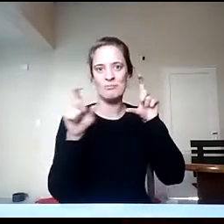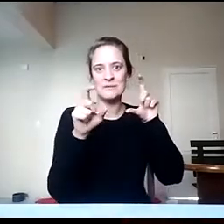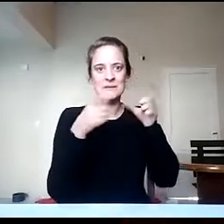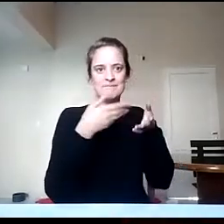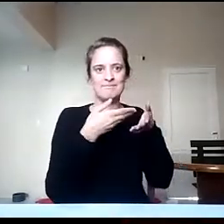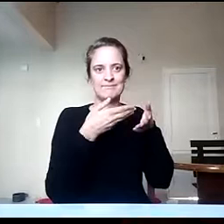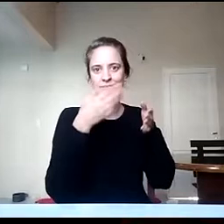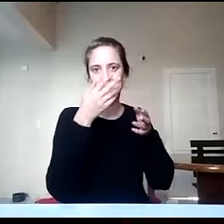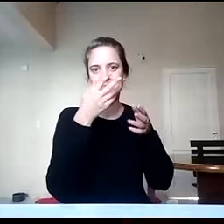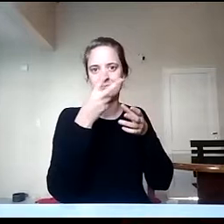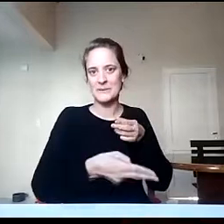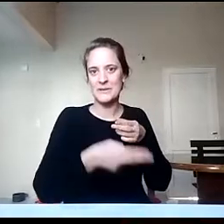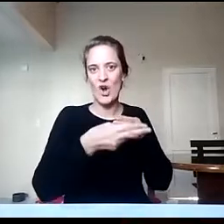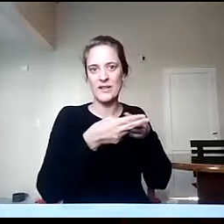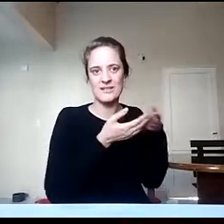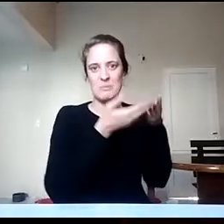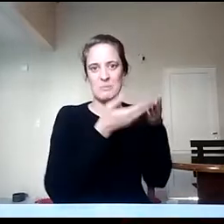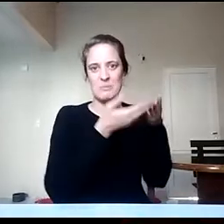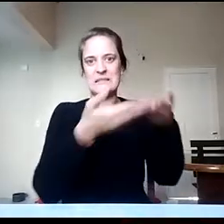tendría que entrar y salir y volver a entrar,